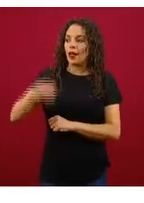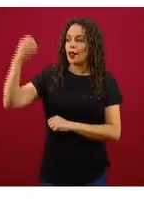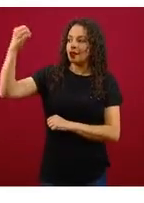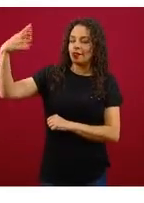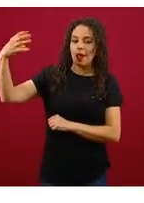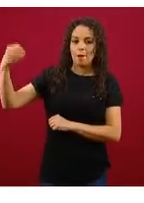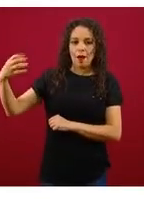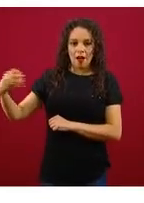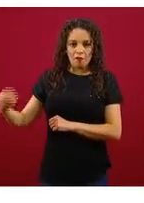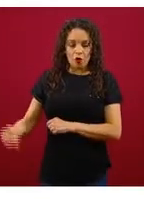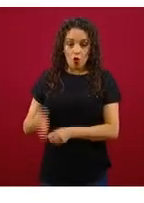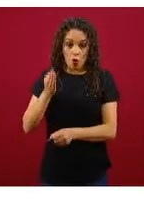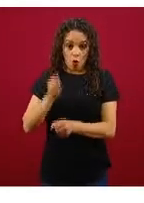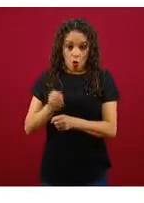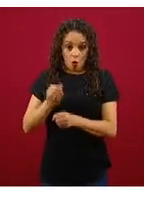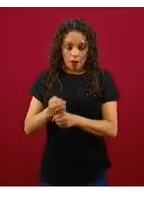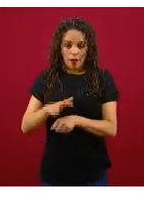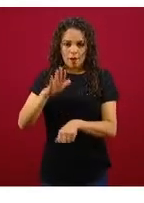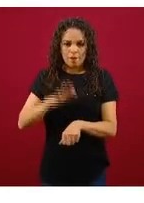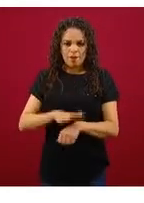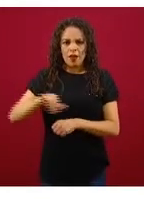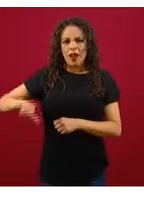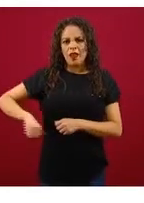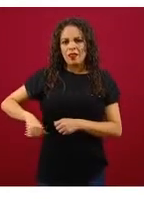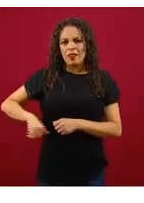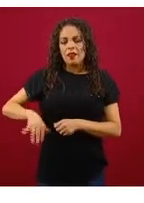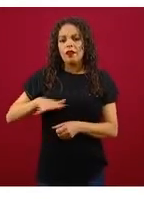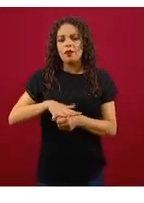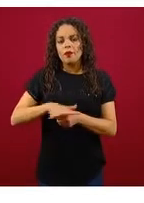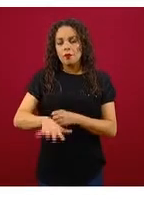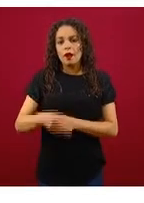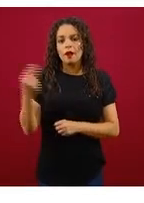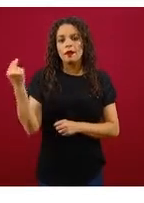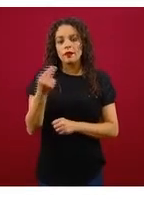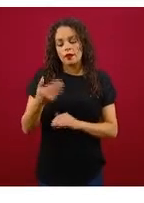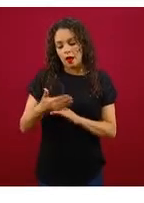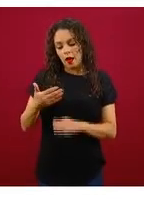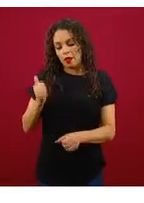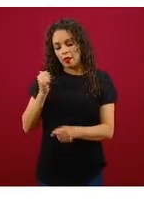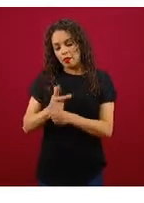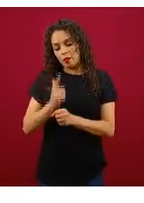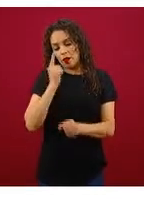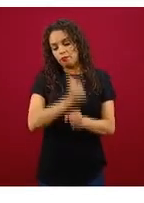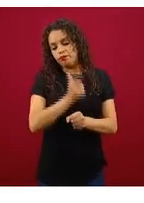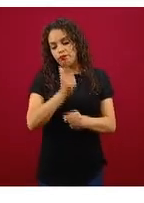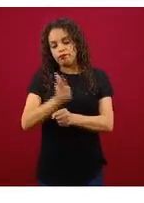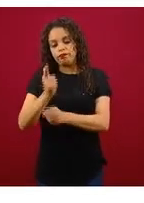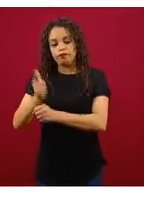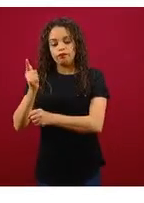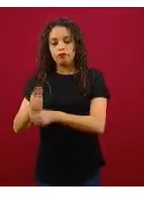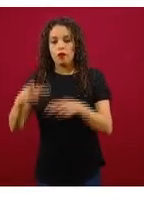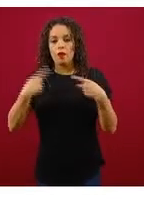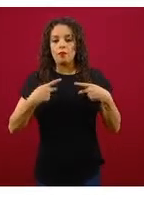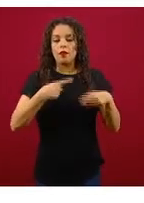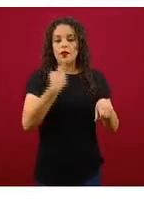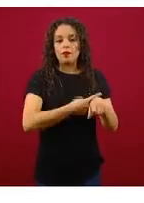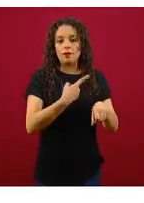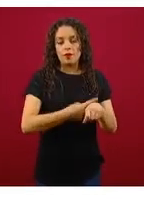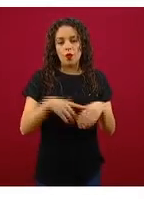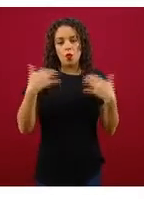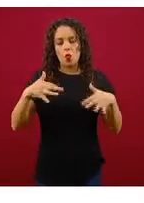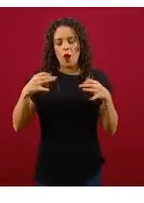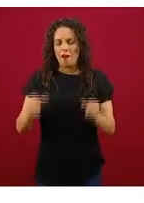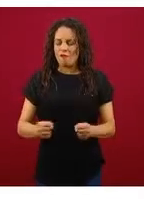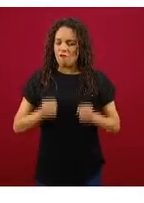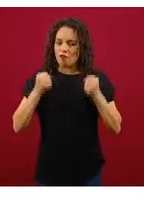lo que interesa mucho es una identificación temprana de los casos, una identificación intensiva de los